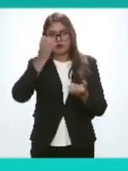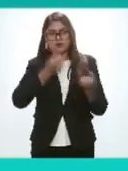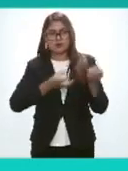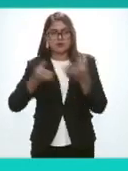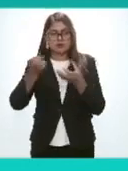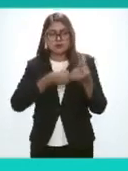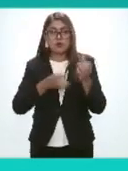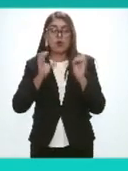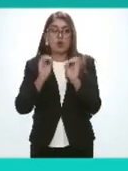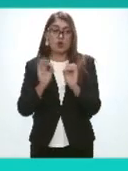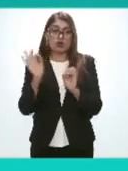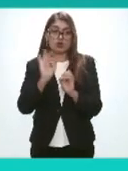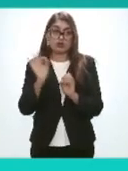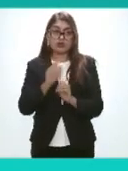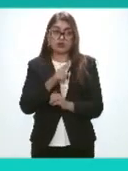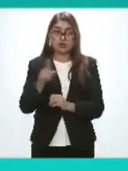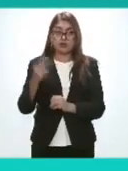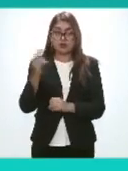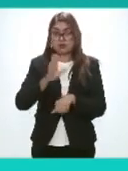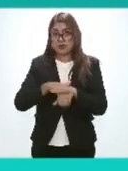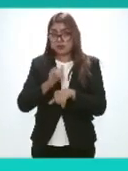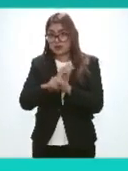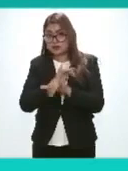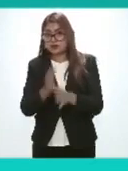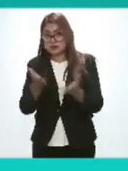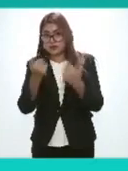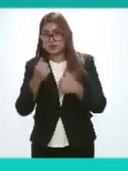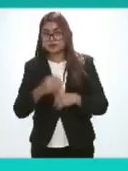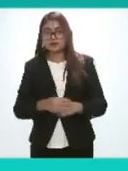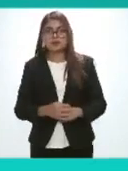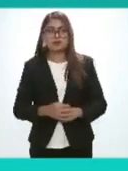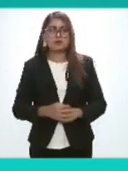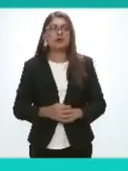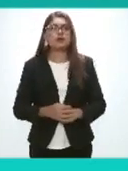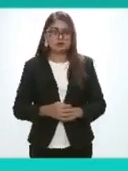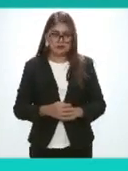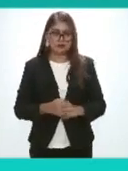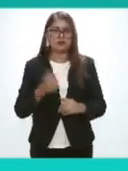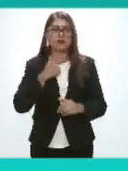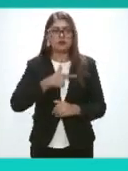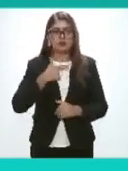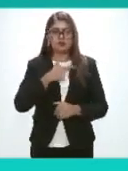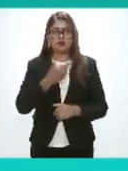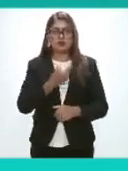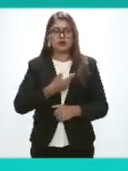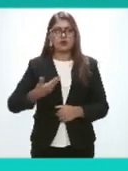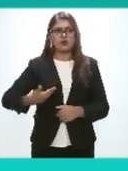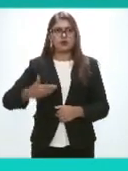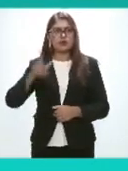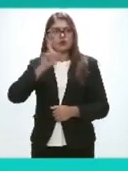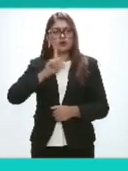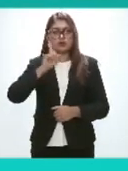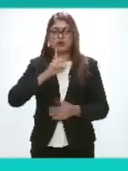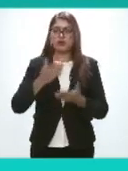es el caso requieran de más información por favor con gusto presenta por instrucciones de la presidenta del consejo nacional